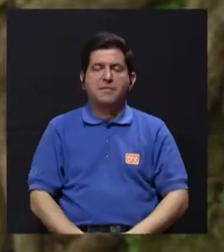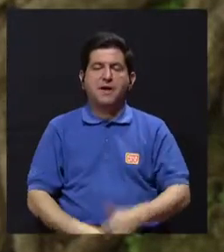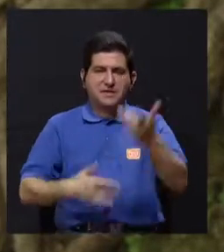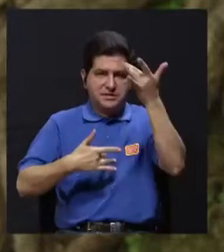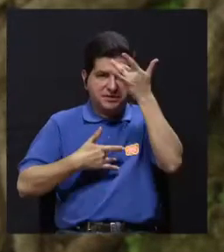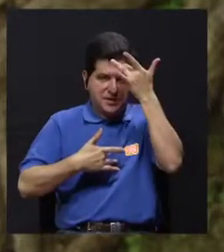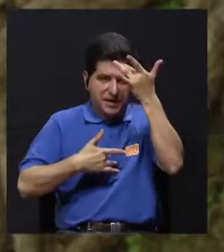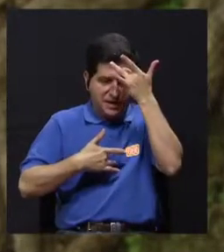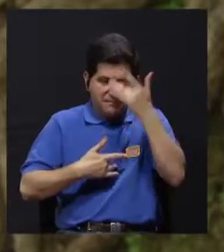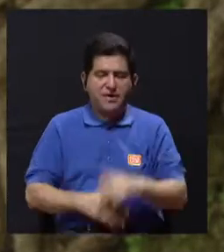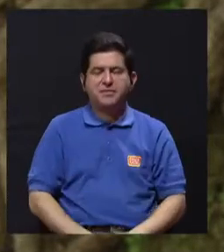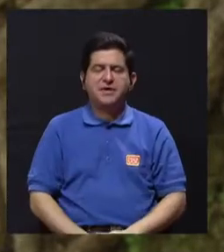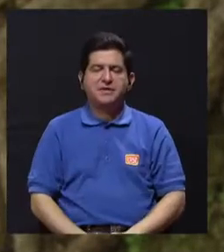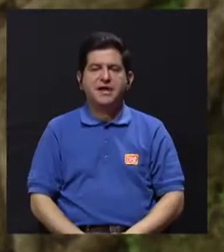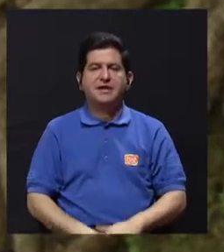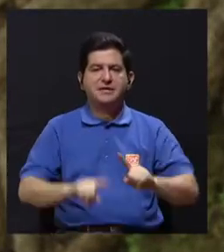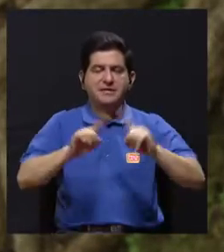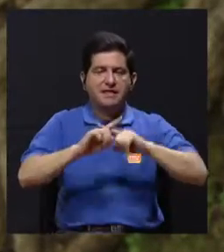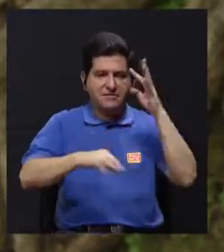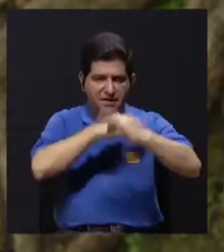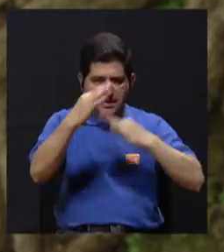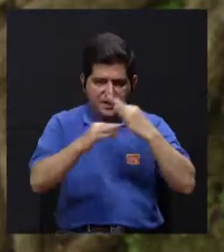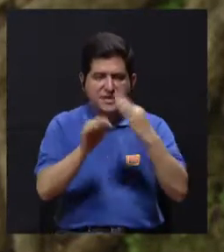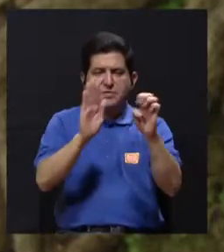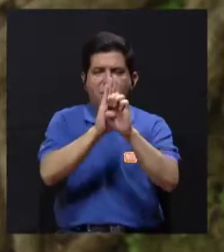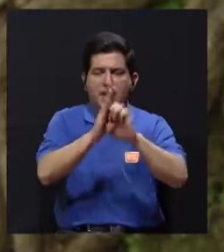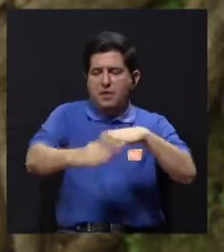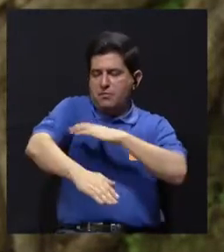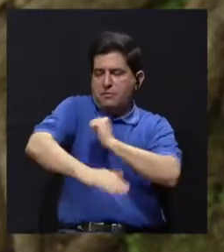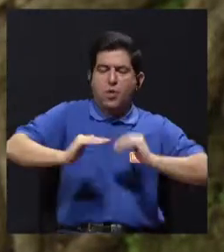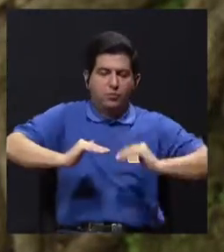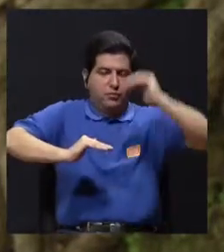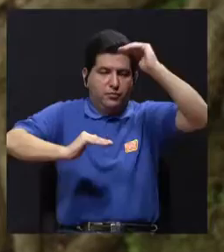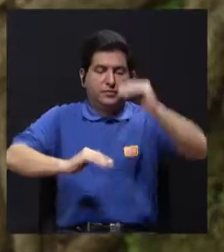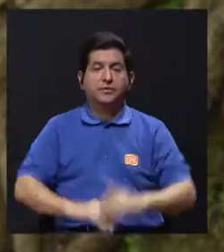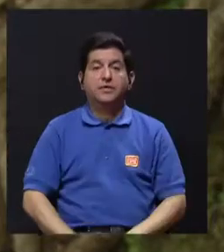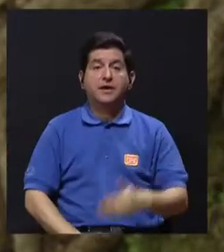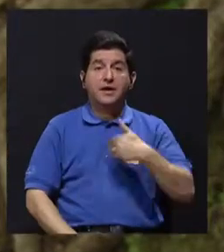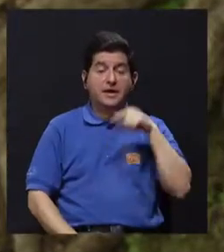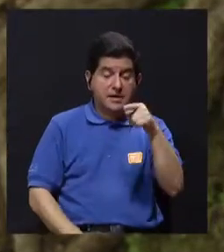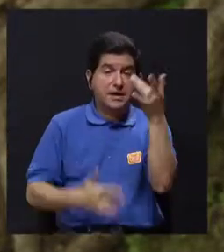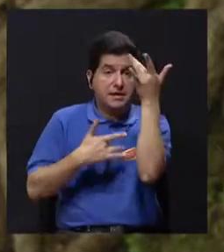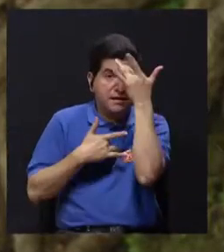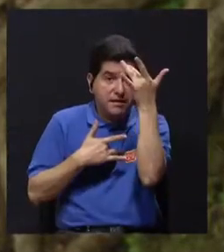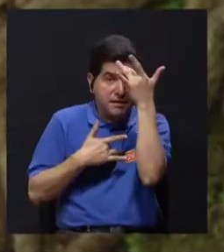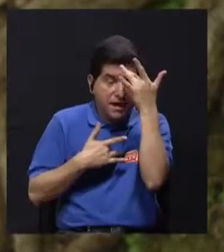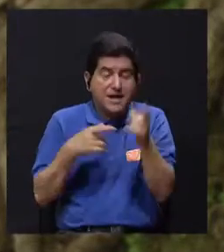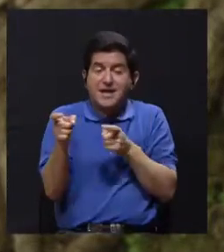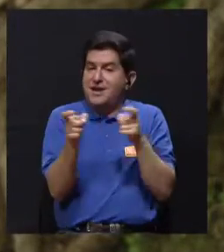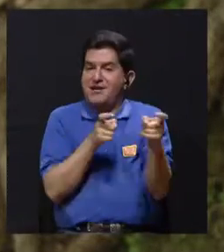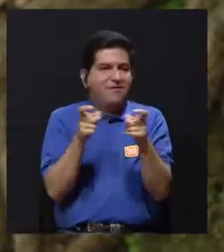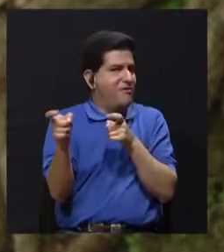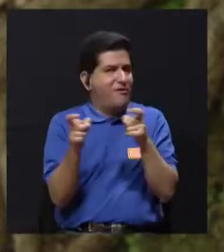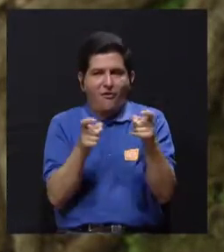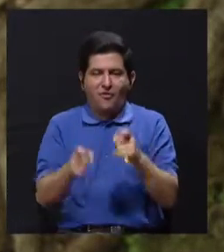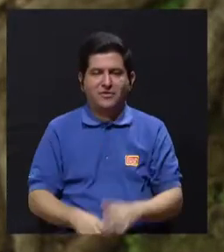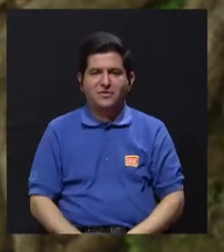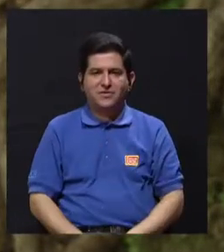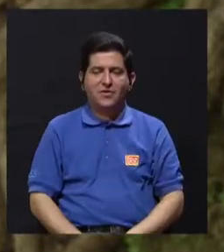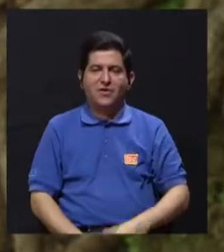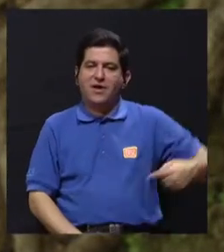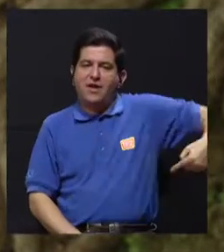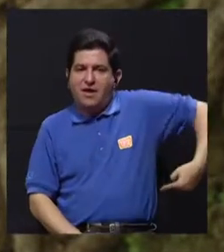ejemplo. O problemas relacionados con enfermedades en las arterias, como la arteriosclerosis, la presión alta. Y todas las consecuencias de tener estas